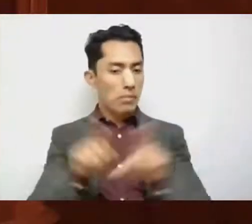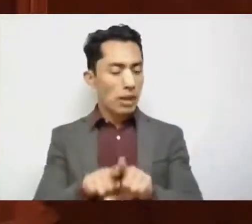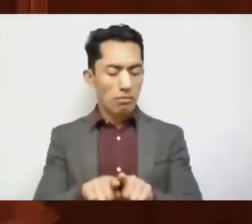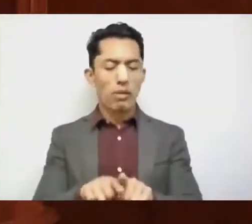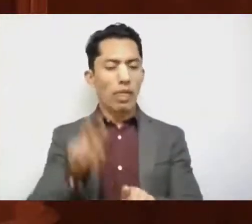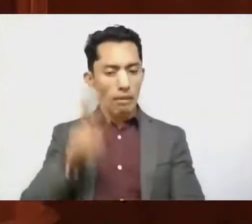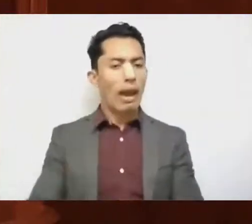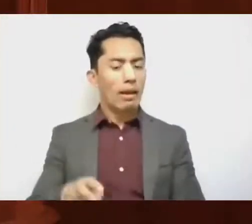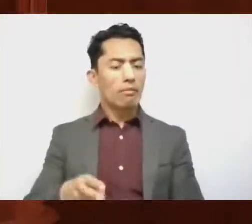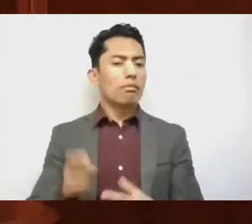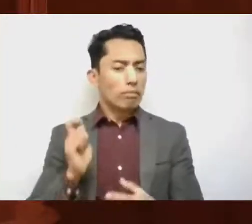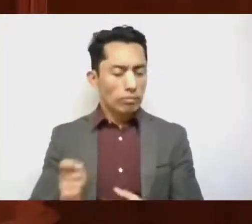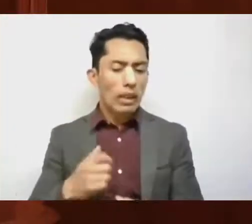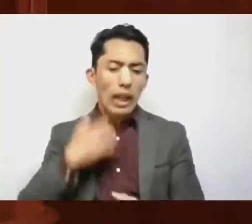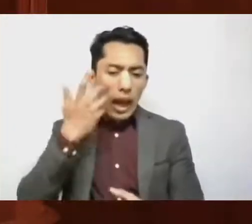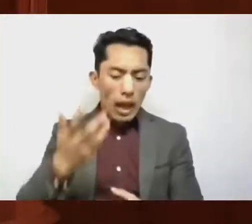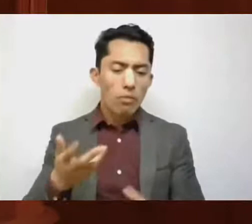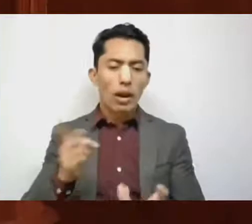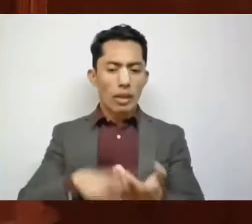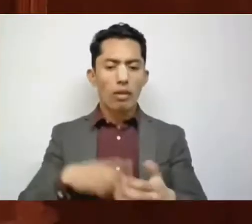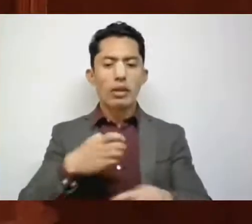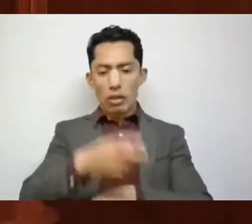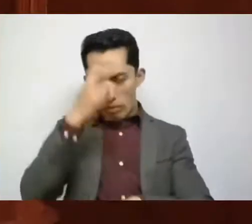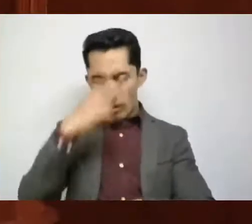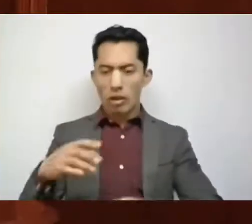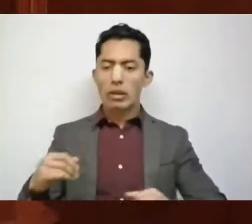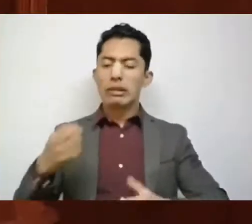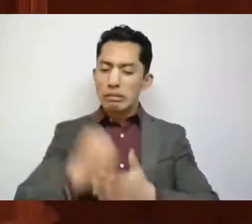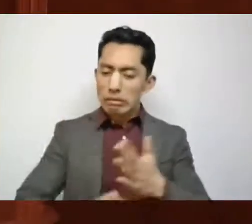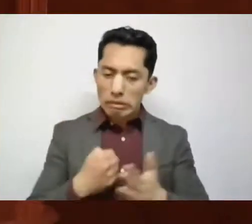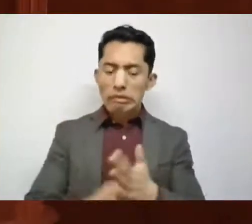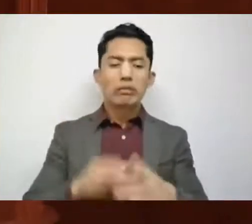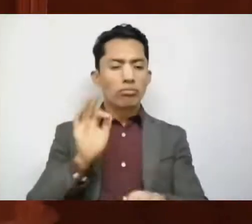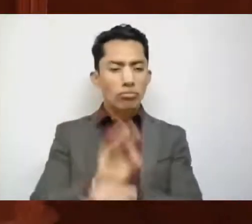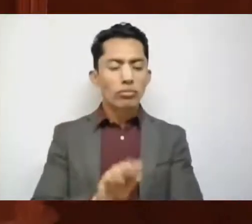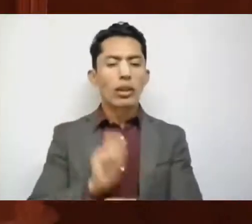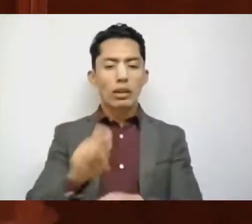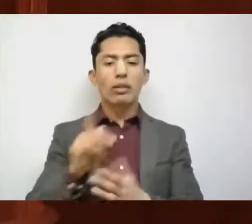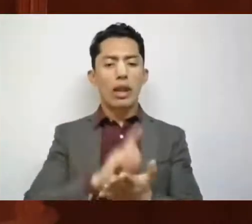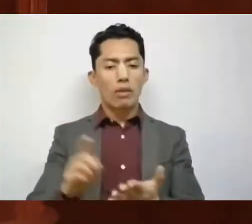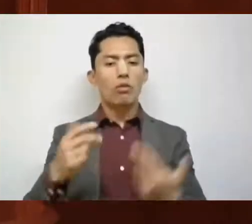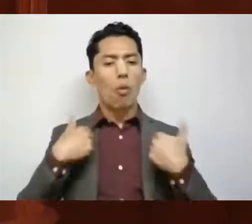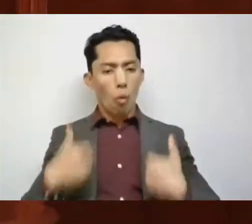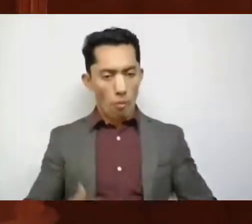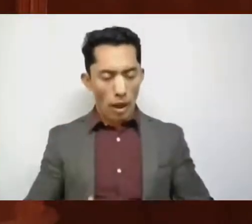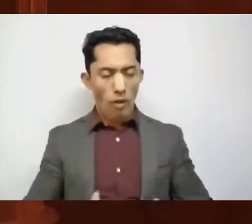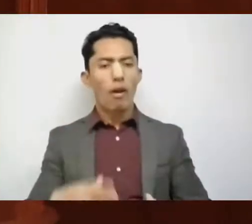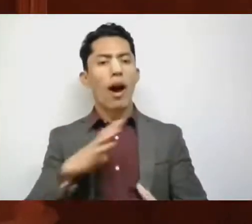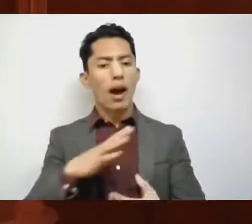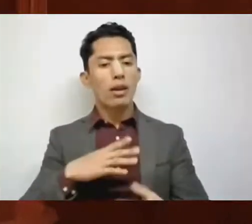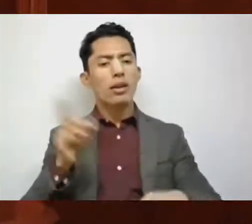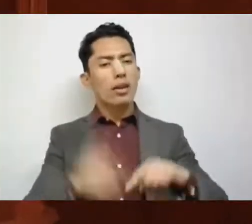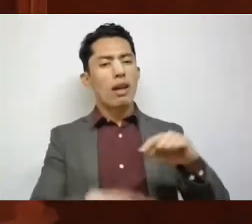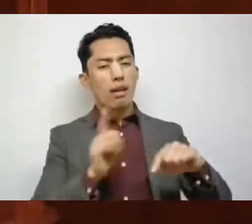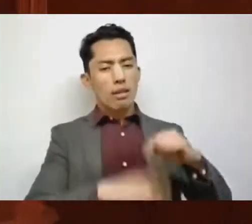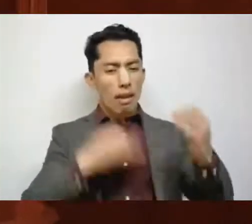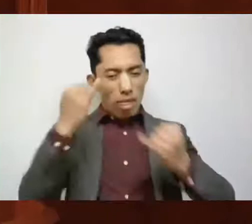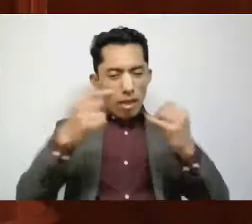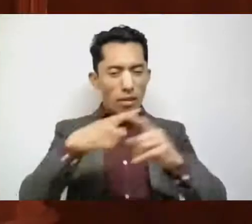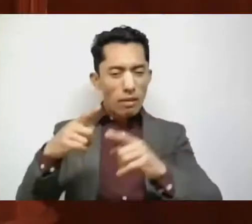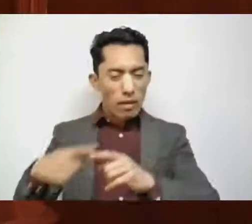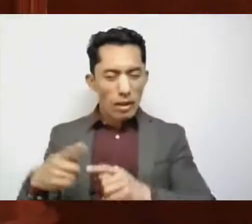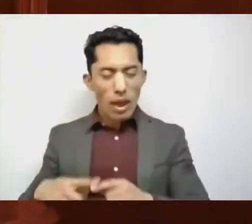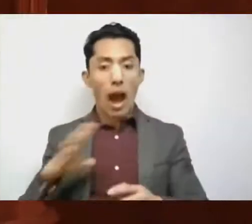que las instituciones del Estado promuevan, defiendan, garanticen y protejan los derechos humanos eliminando los esquemas que agudicen,